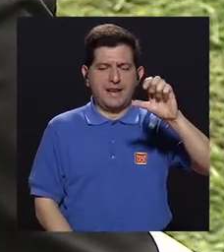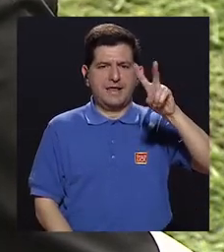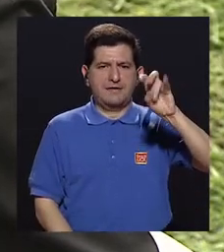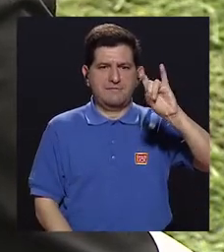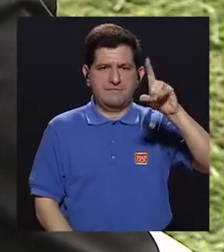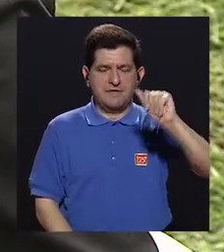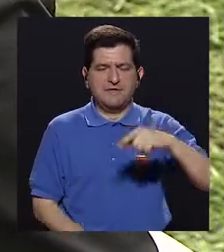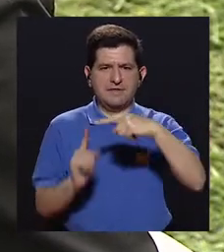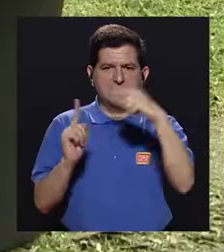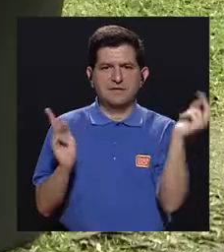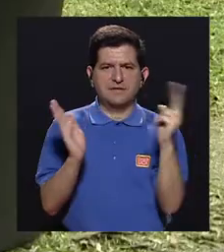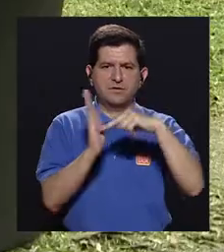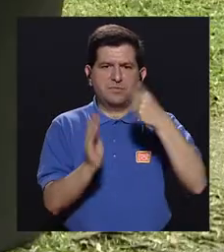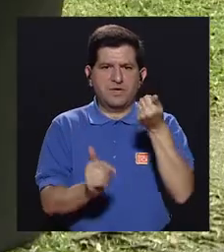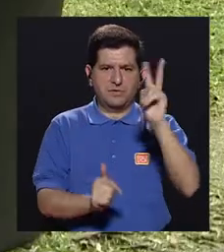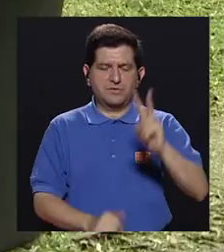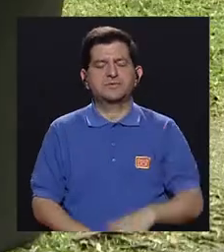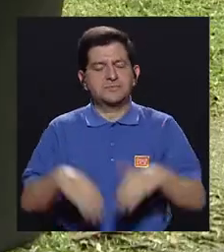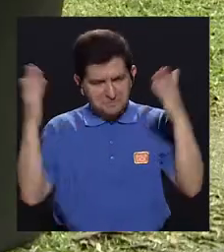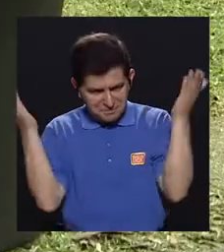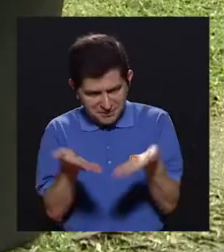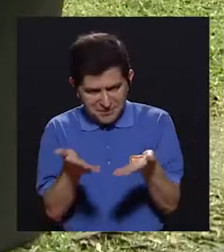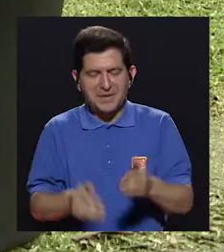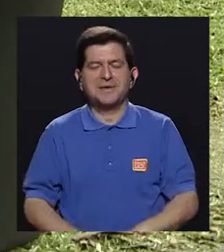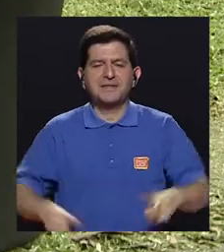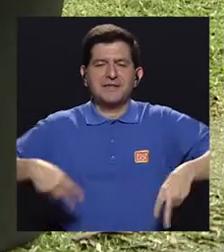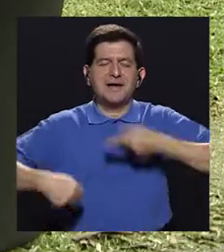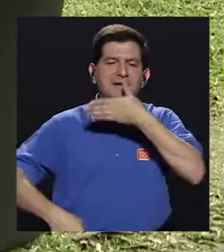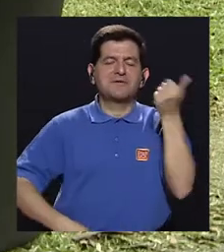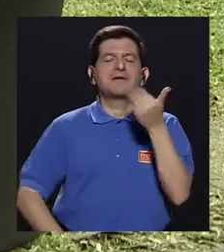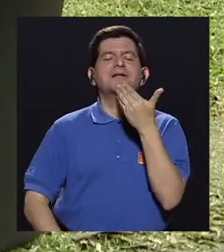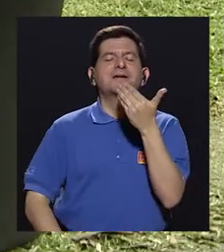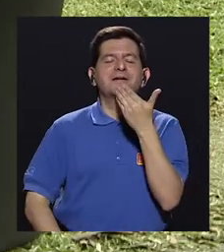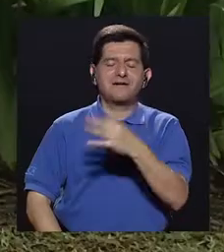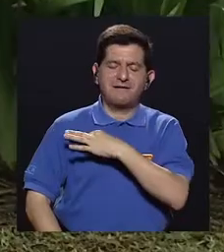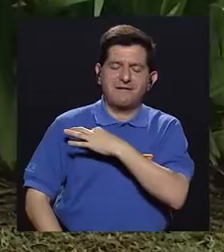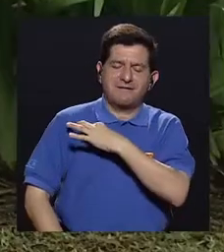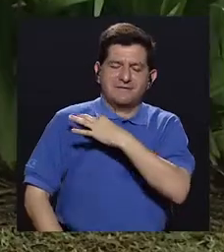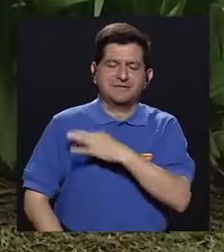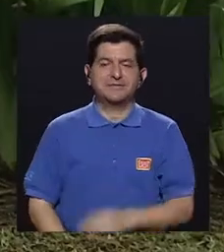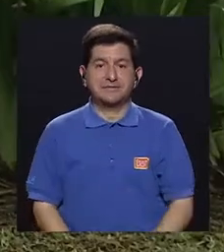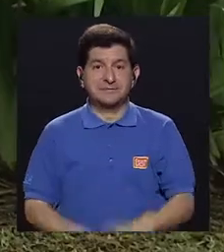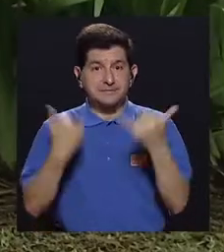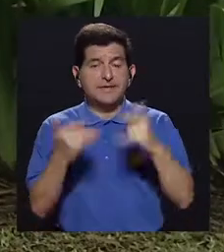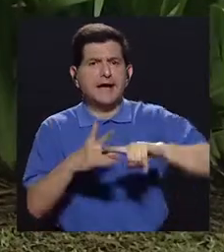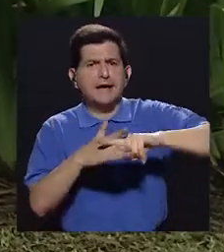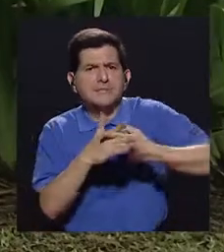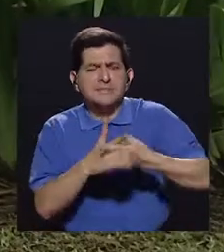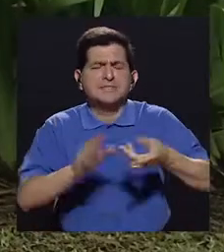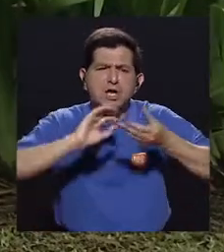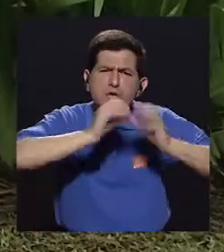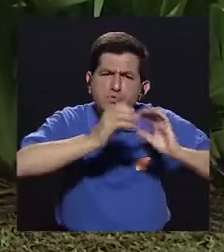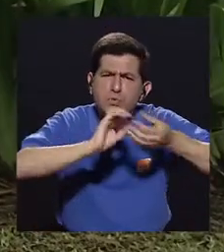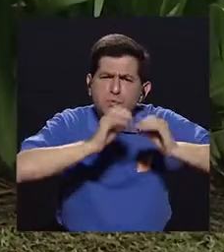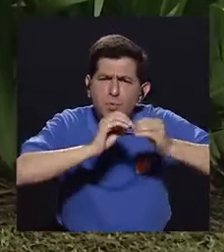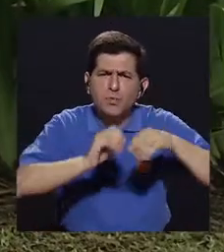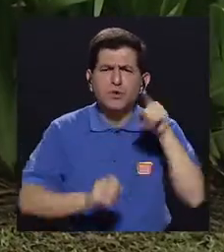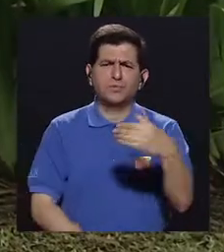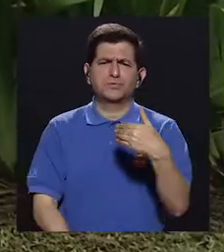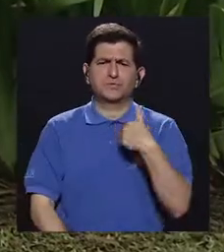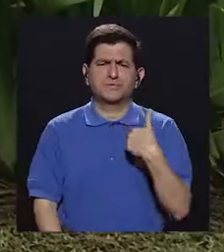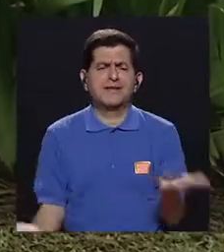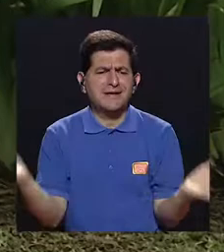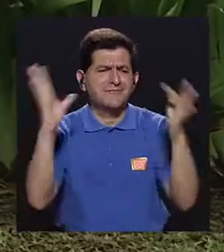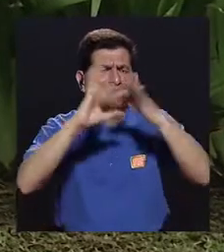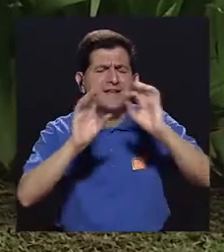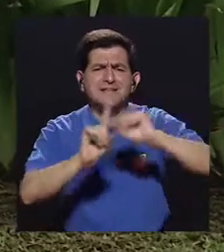adelante vamos a conversar. Bienvenida a Vivir Mejor. Gracias por la invitación. Y bueno, entremos de una vez. ¿Qué datos Ivania